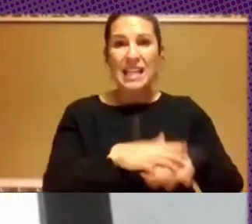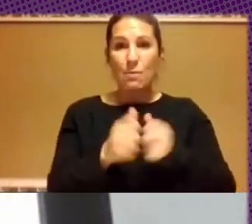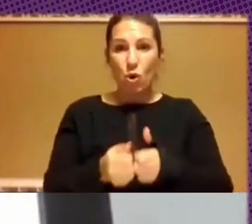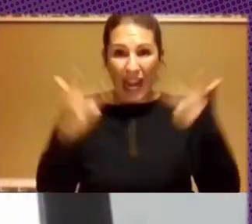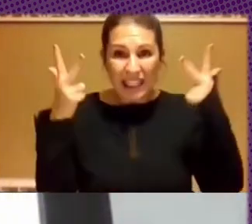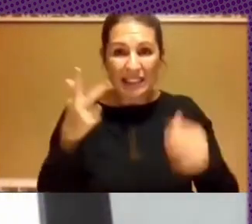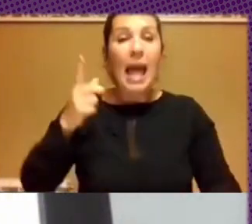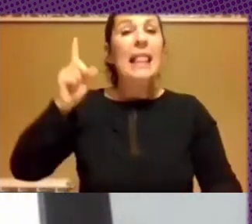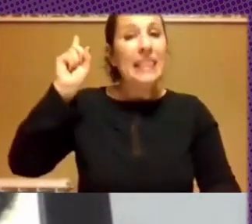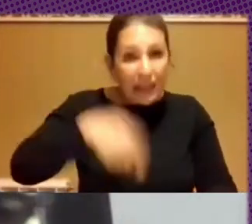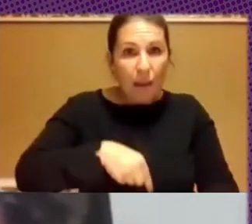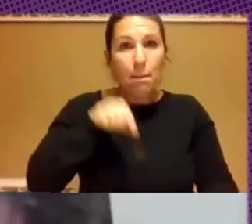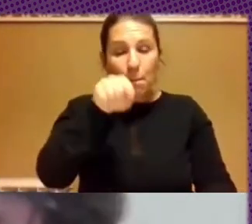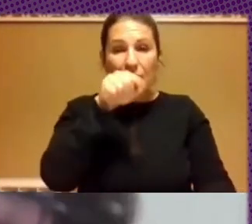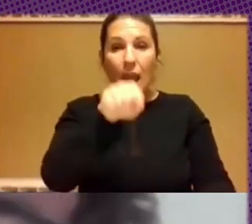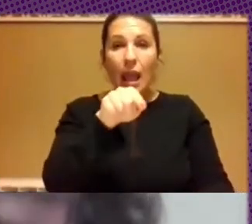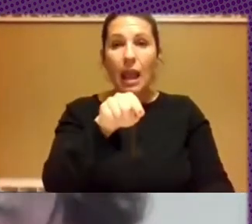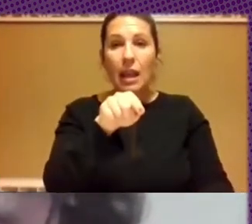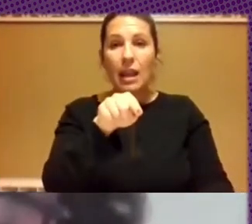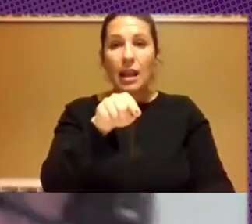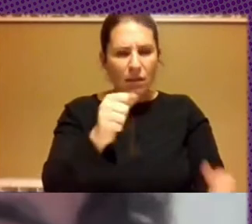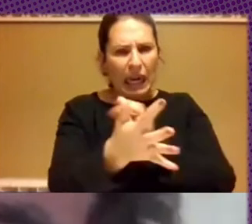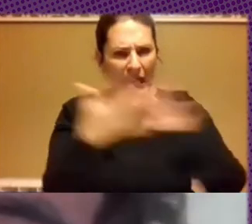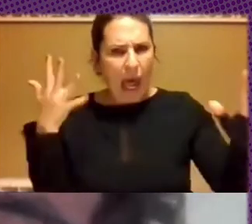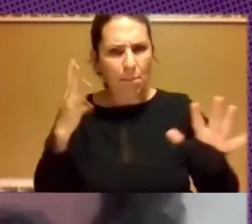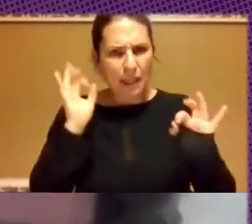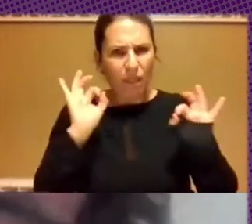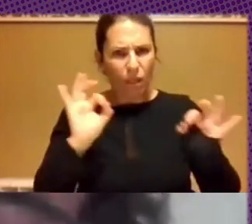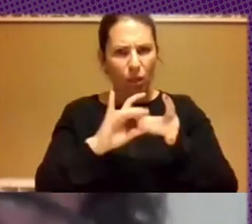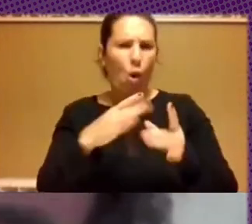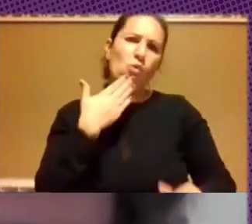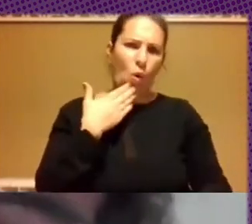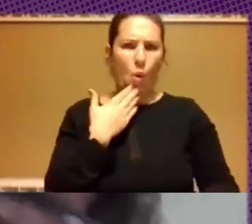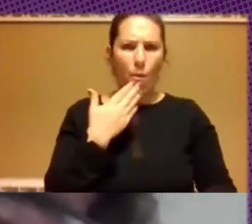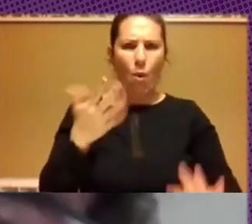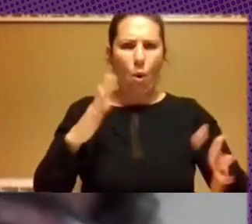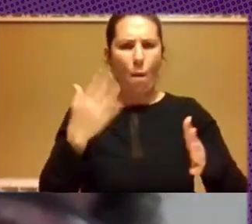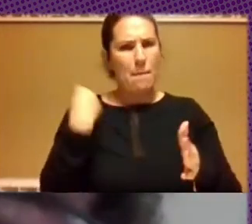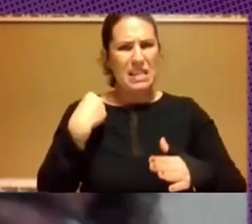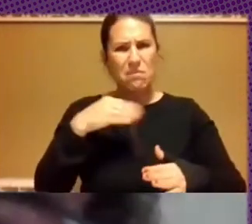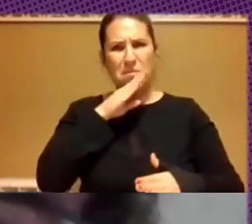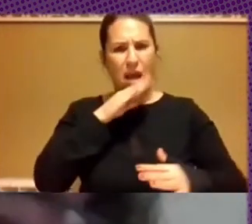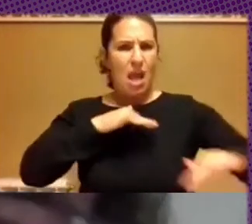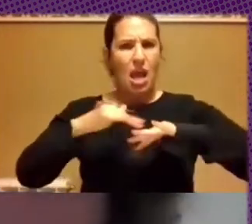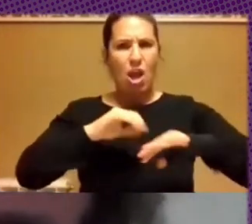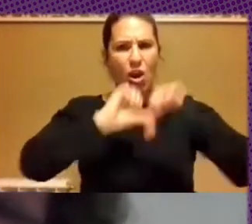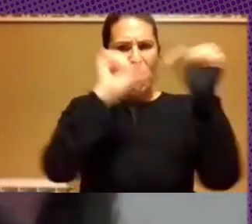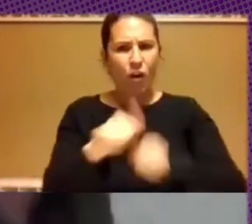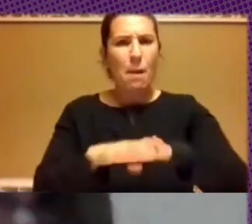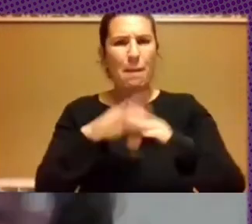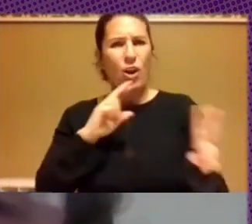también tuvieron rápidamente como una misma dinámica de